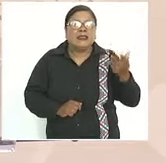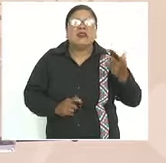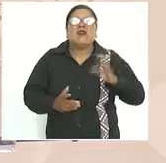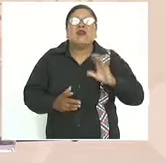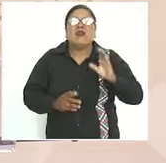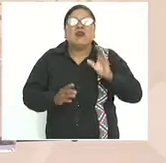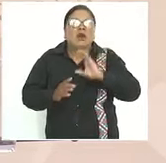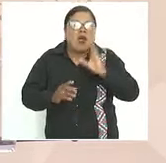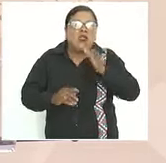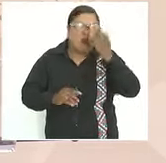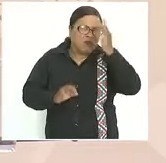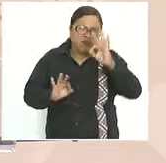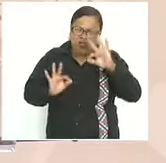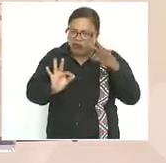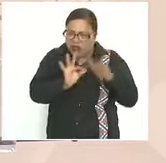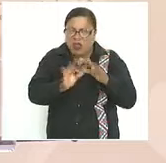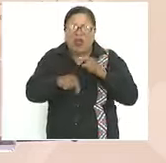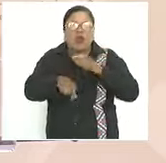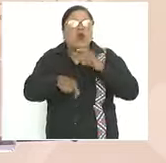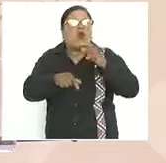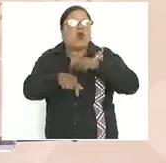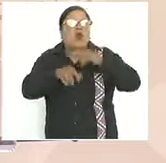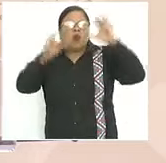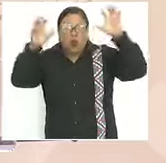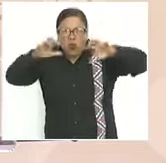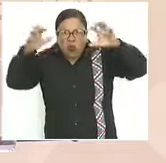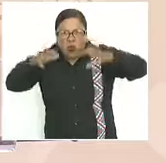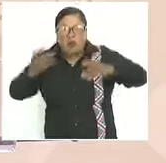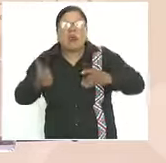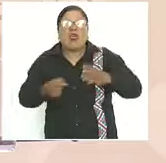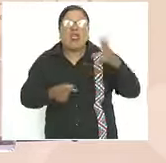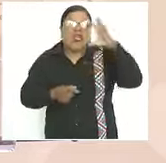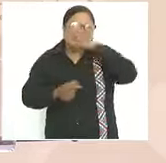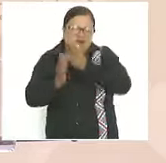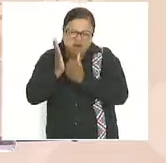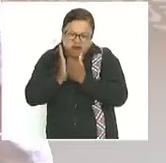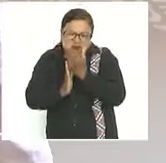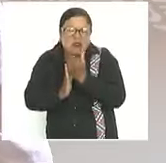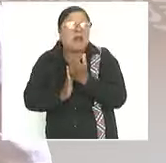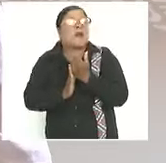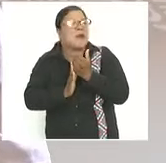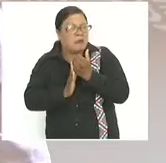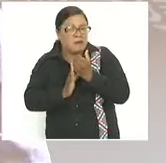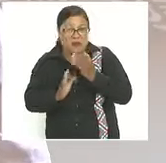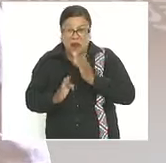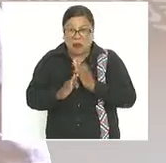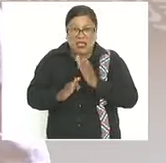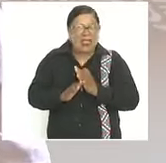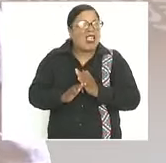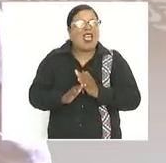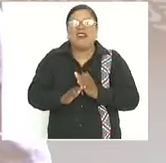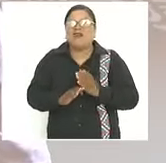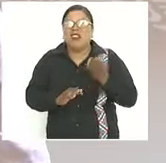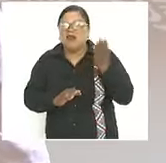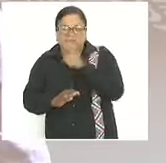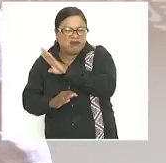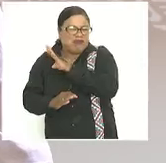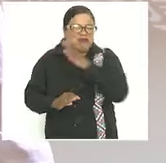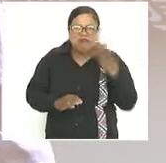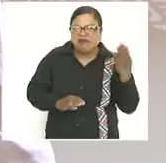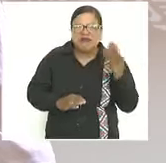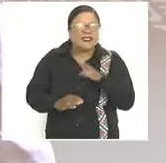temporadas de lluvia cuando venía la canícula ya ahora es bastante distinto